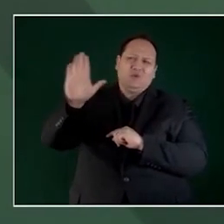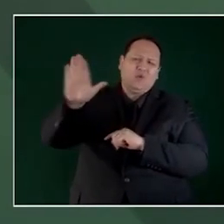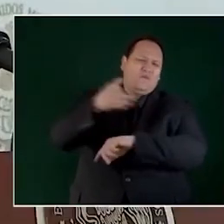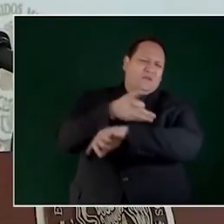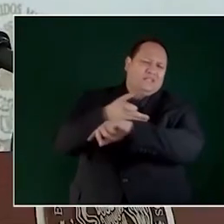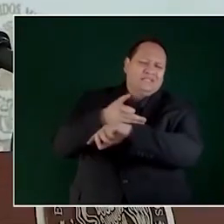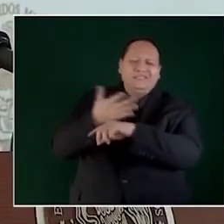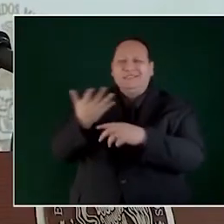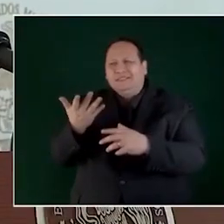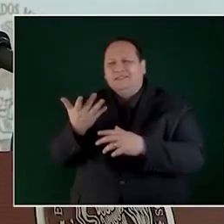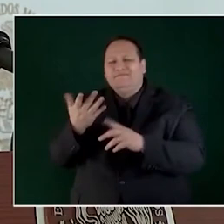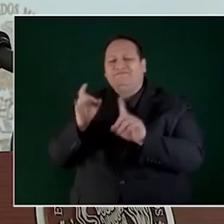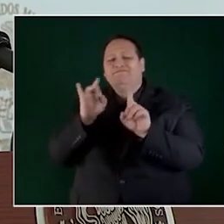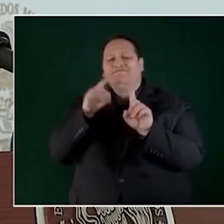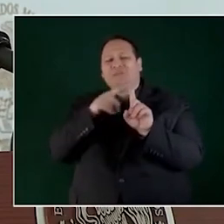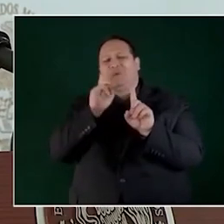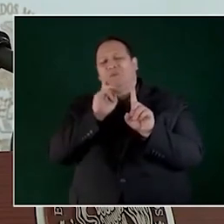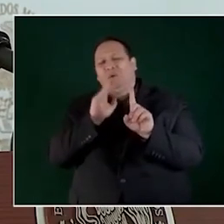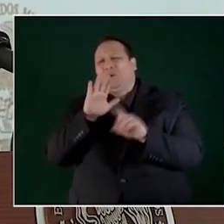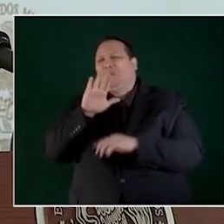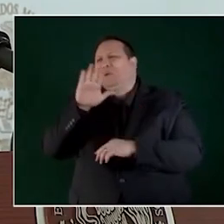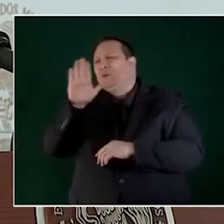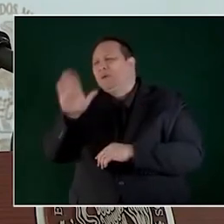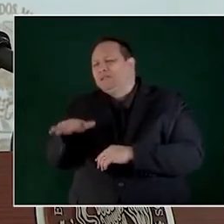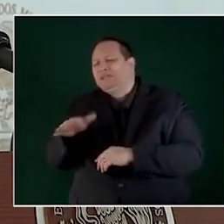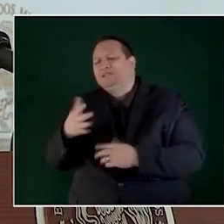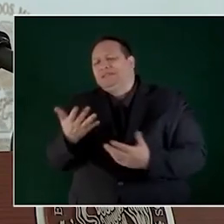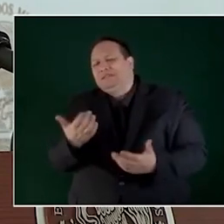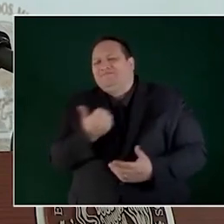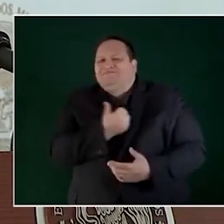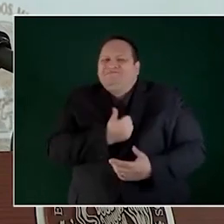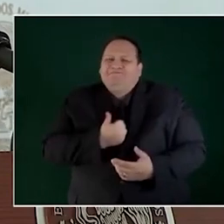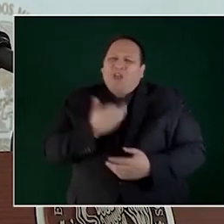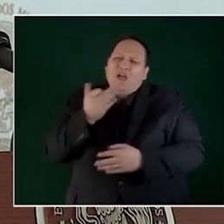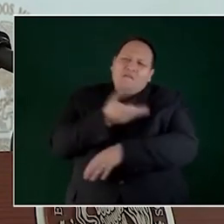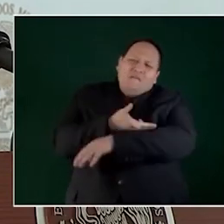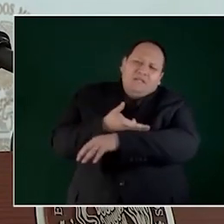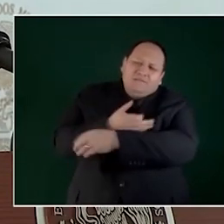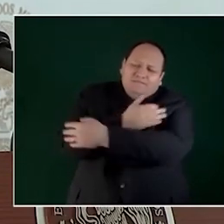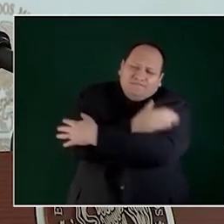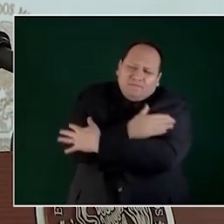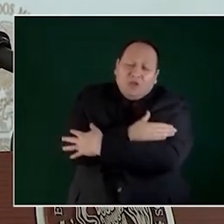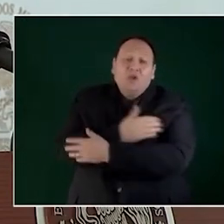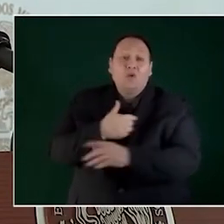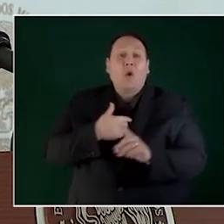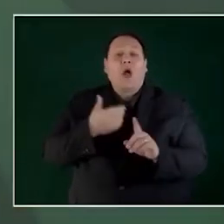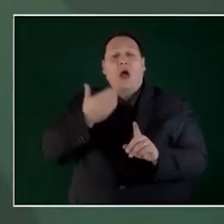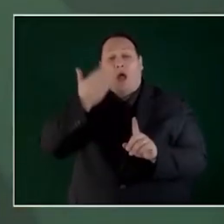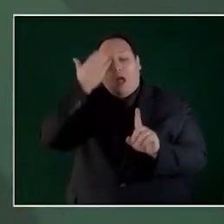Lamento su fallecimiento. Yo conocí a Carmen